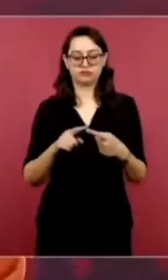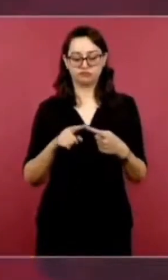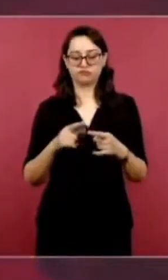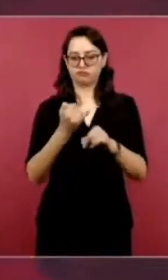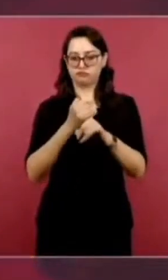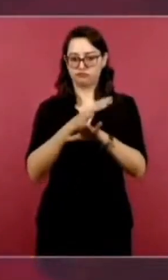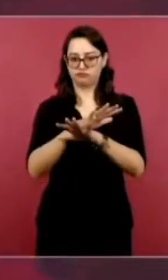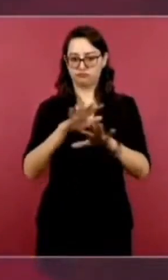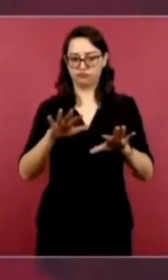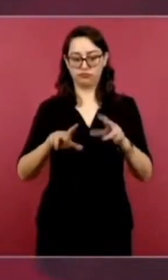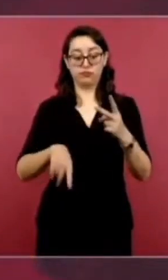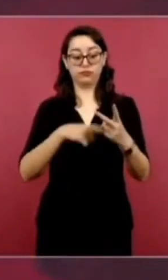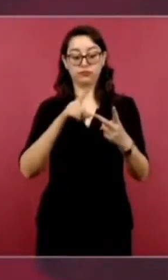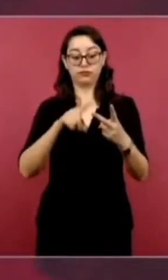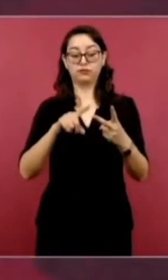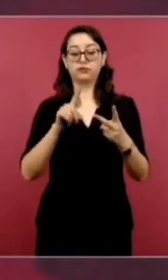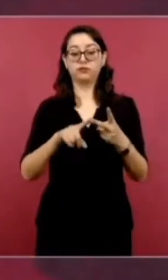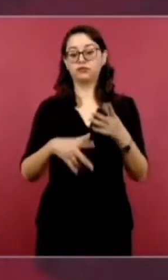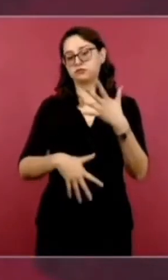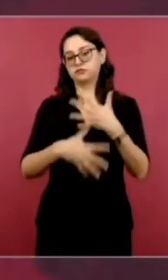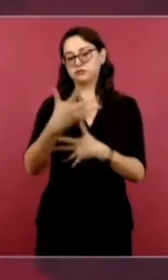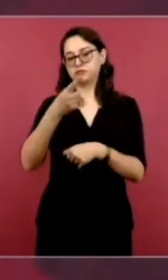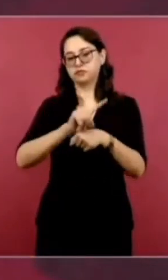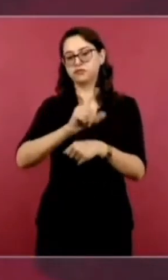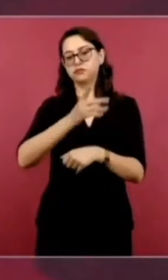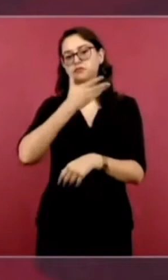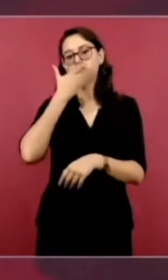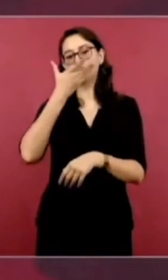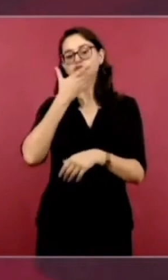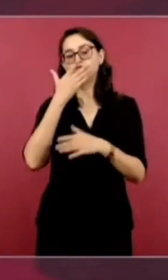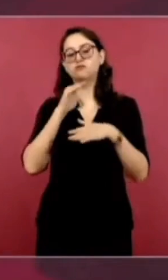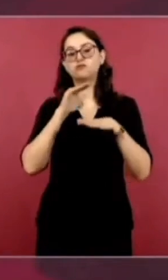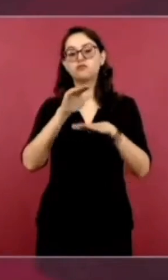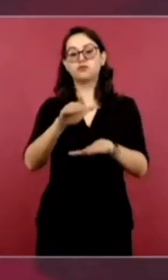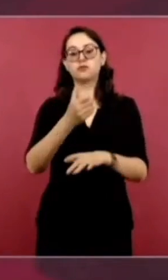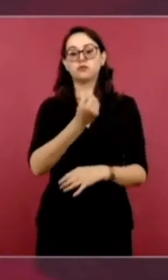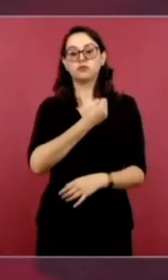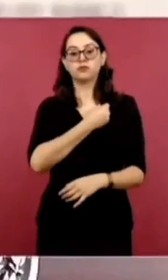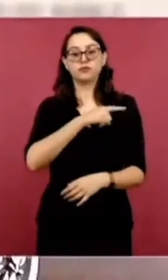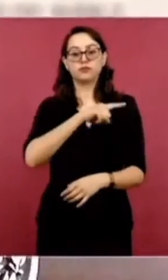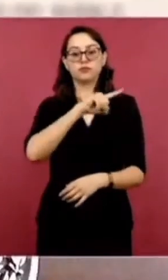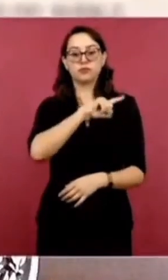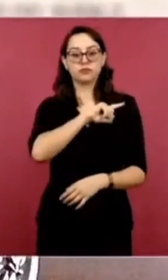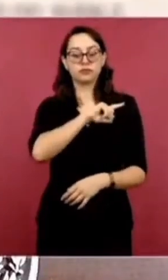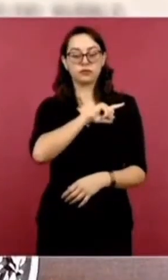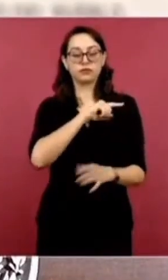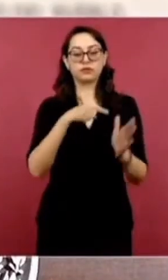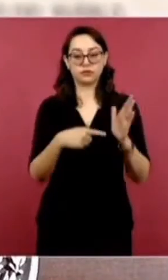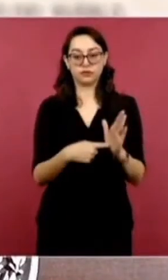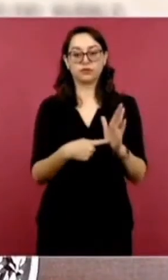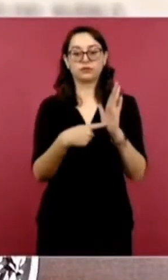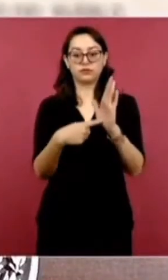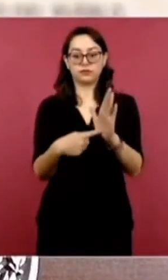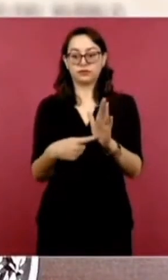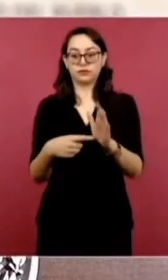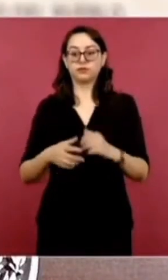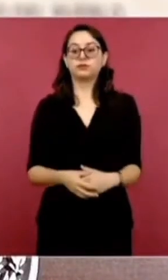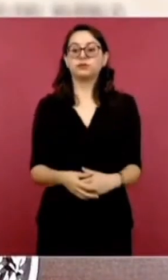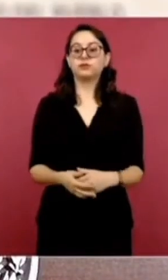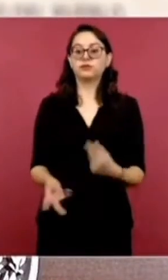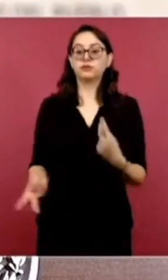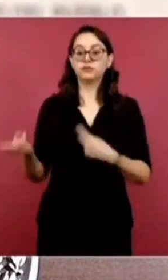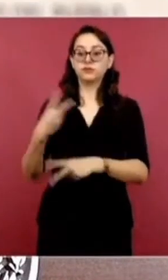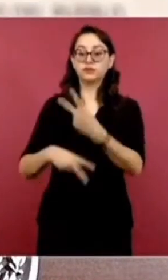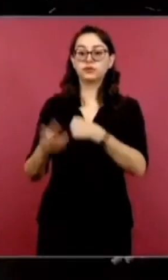informe sobre salud. Tendremos este apartado del pulso de la salud. Nos acompaña el día de